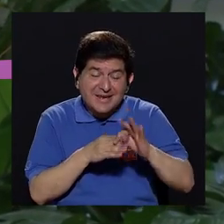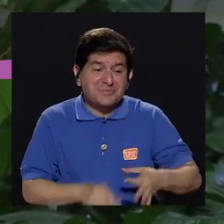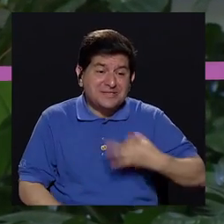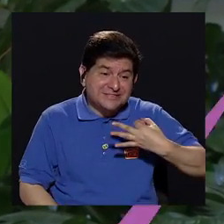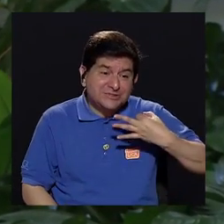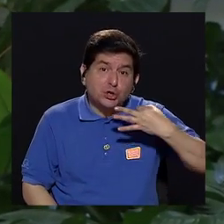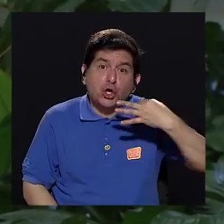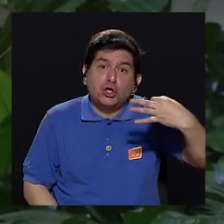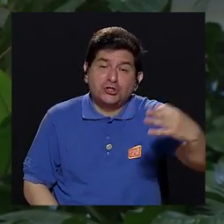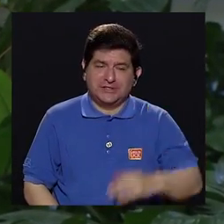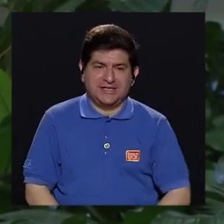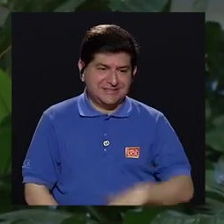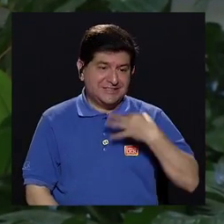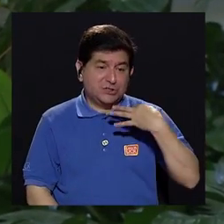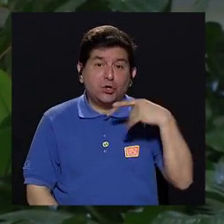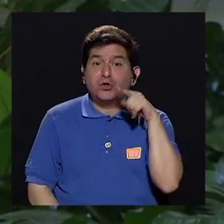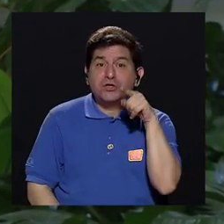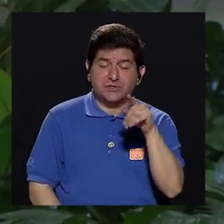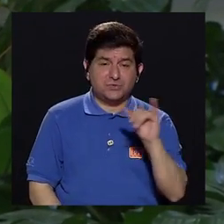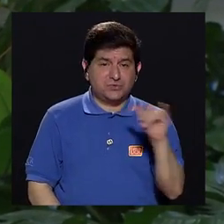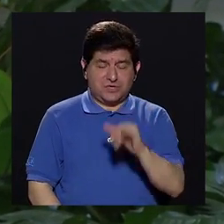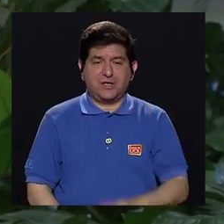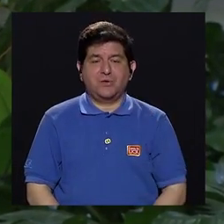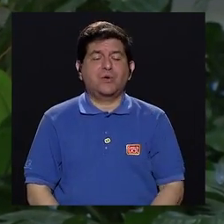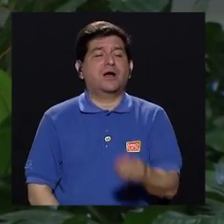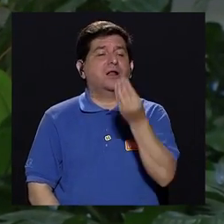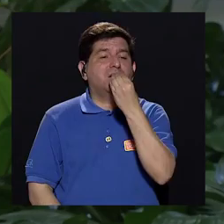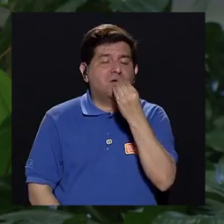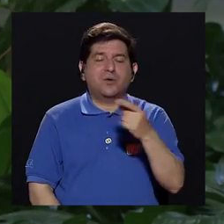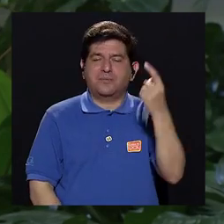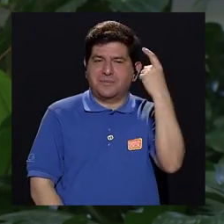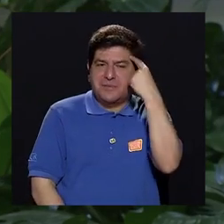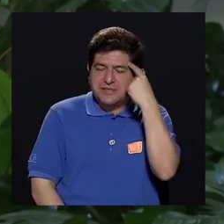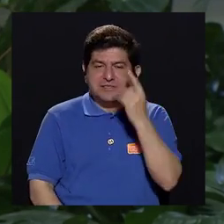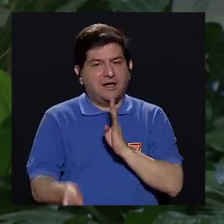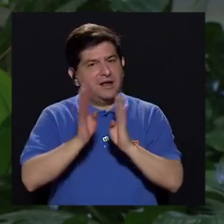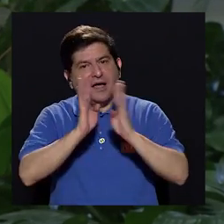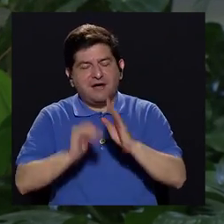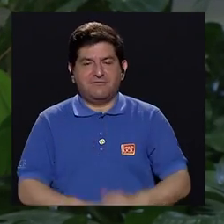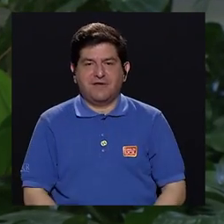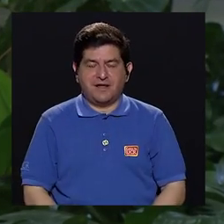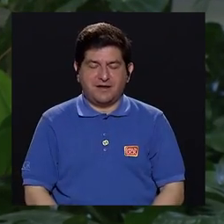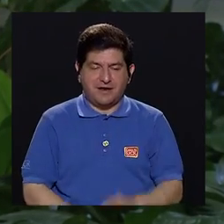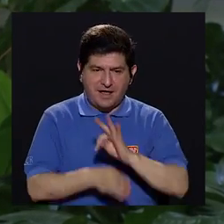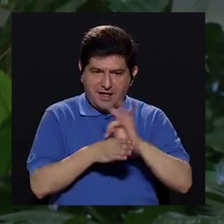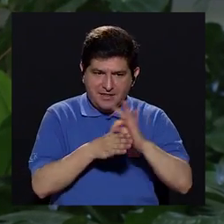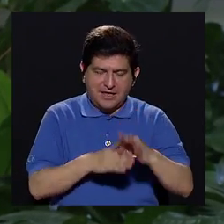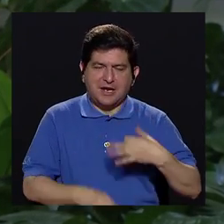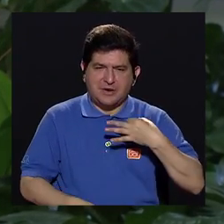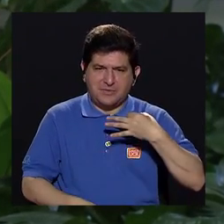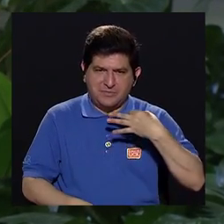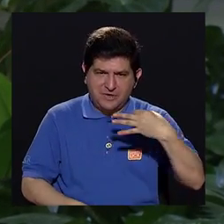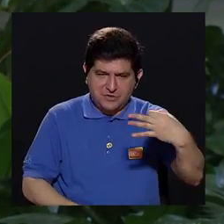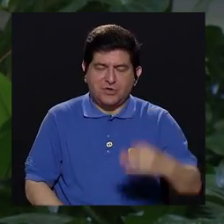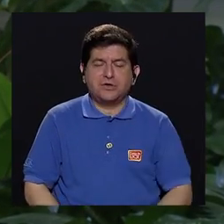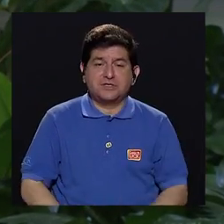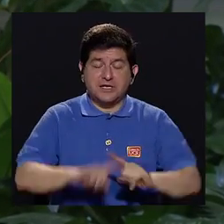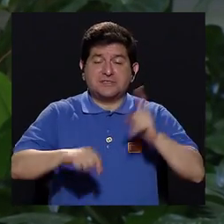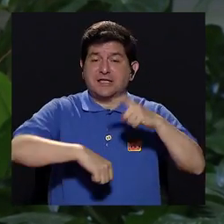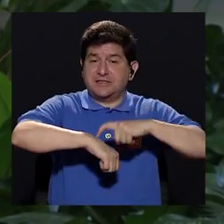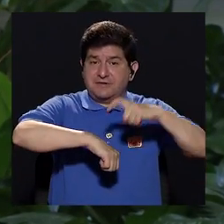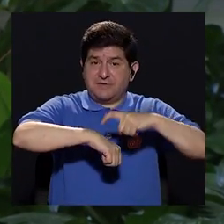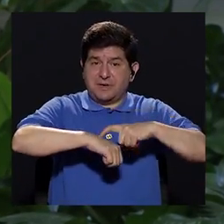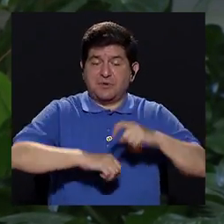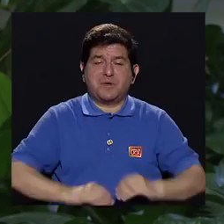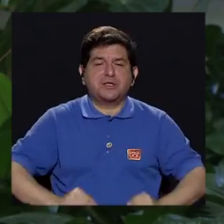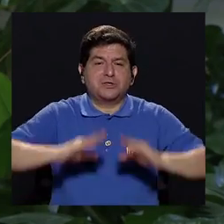todos los días porque todos los días sucede tanto ya sea que de glúte piensa y habla o sea es terapia todos los días varias veces al día entonces